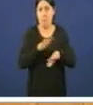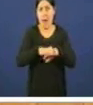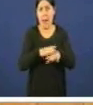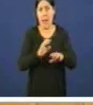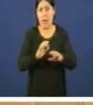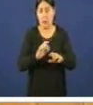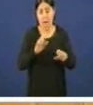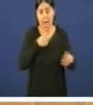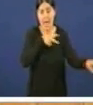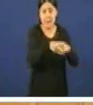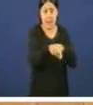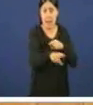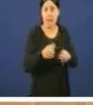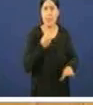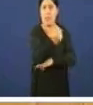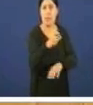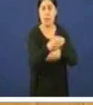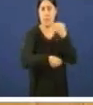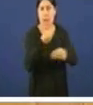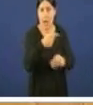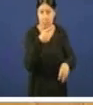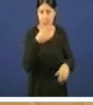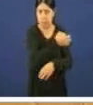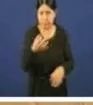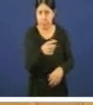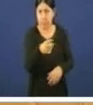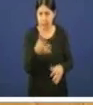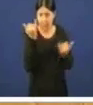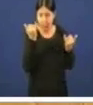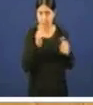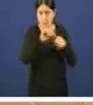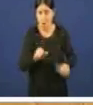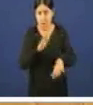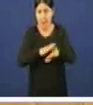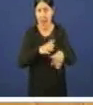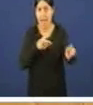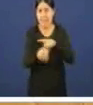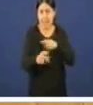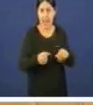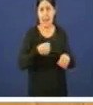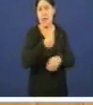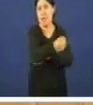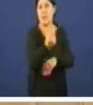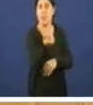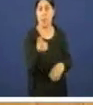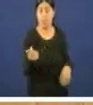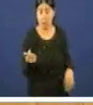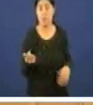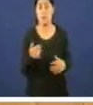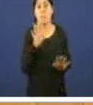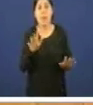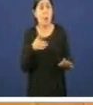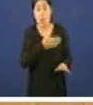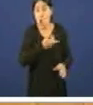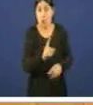indemnizacións se facan efectivas ten ferramentas ferramentas preventivas e ferramentas para actuar a posteriori pero non as quere